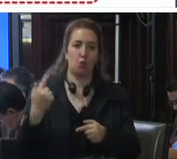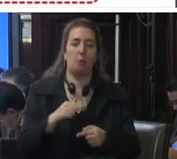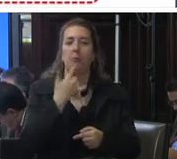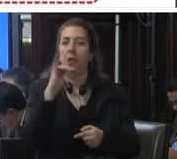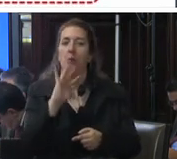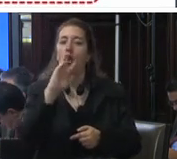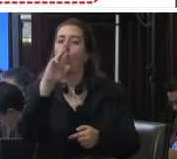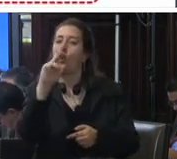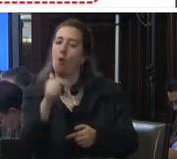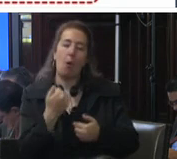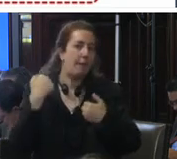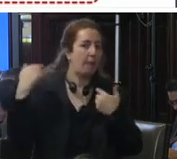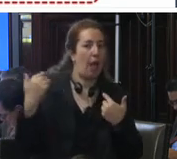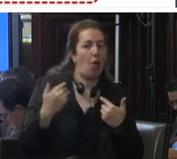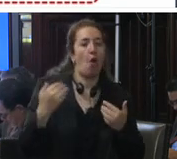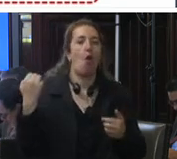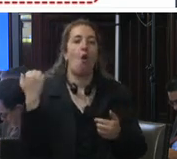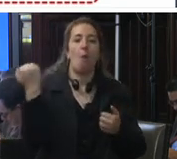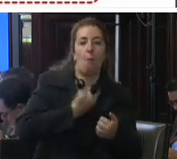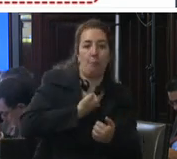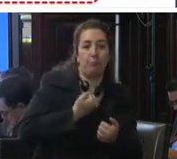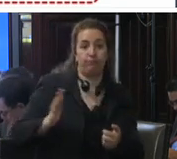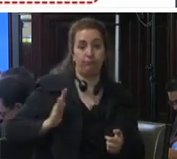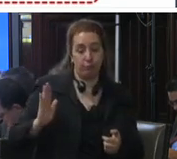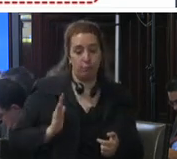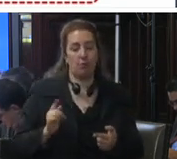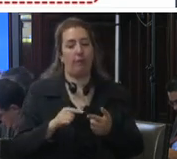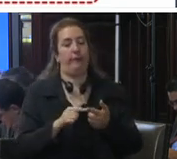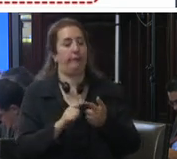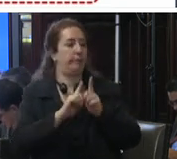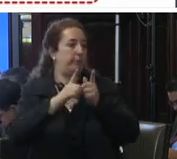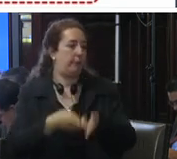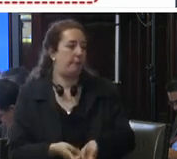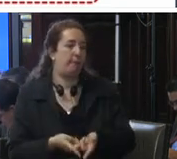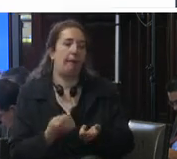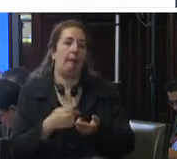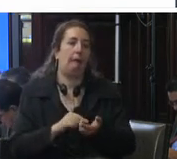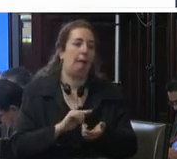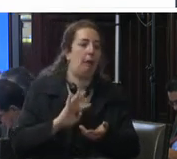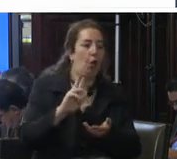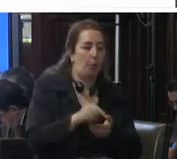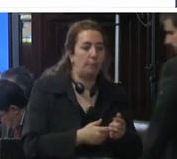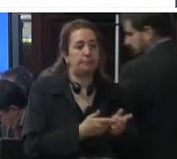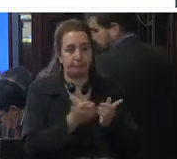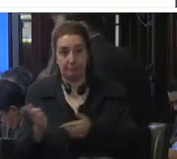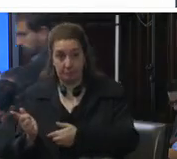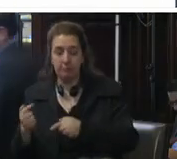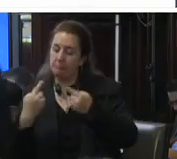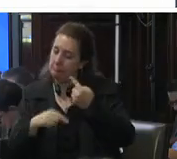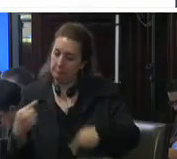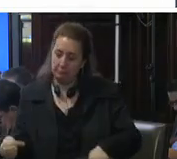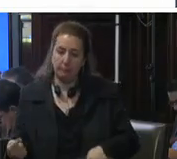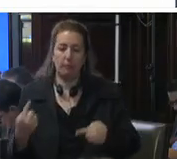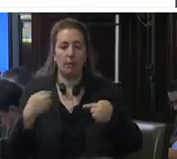calificado feminicidio robo de casa habitación robo hidrocarburos portación de armas peculado entre otros diversos actores públicos